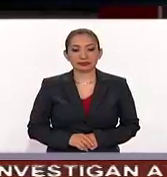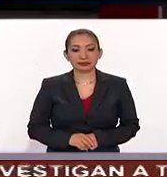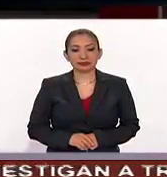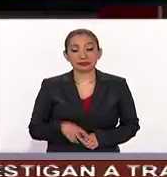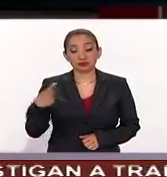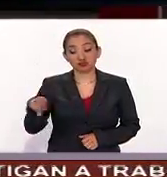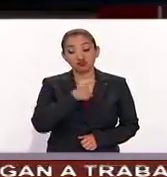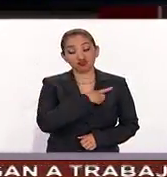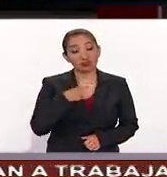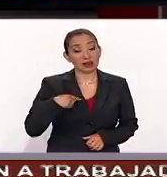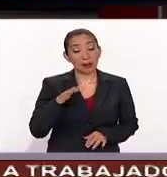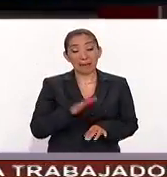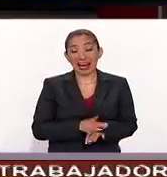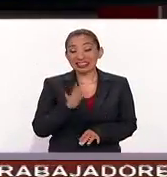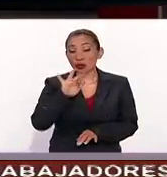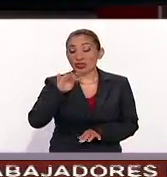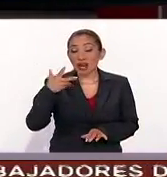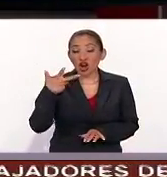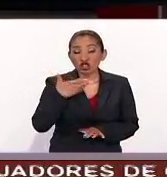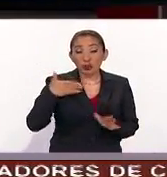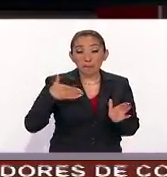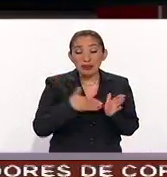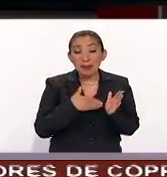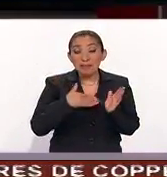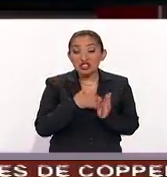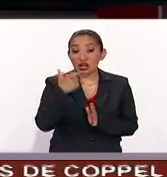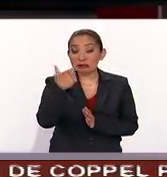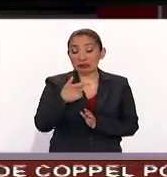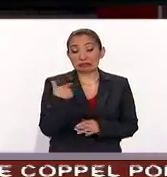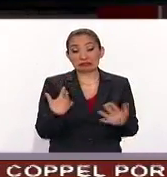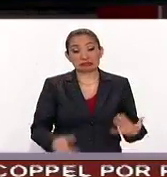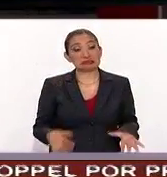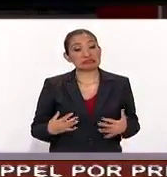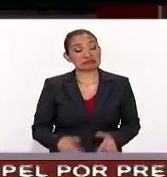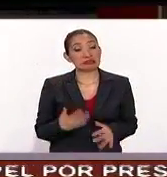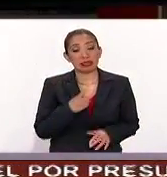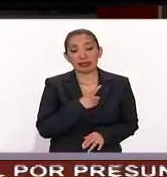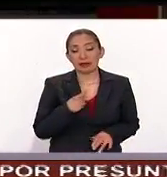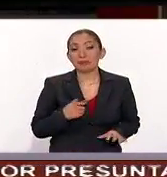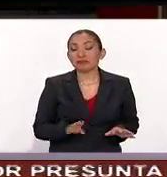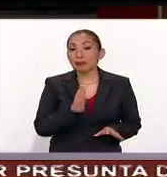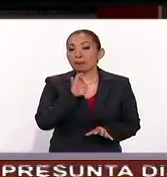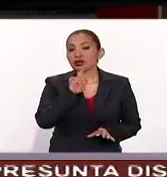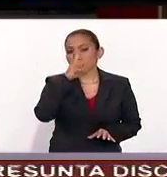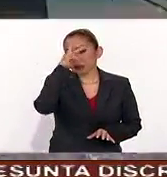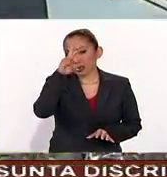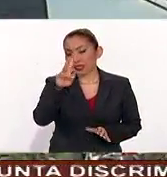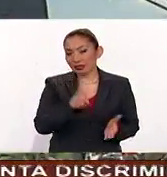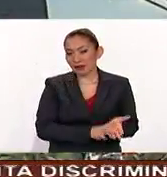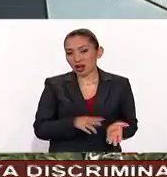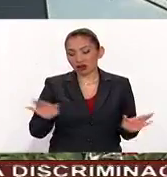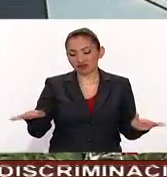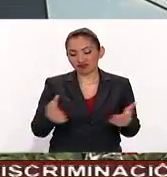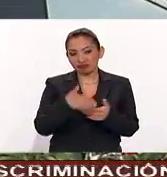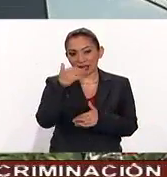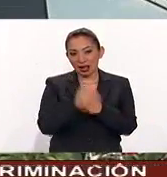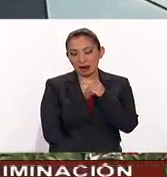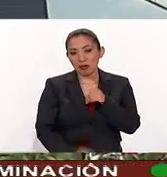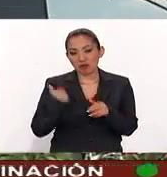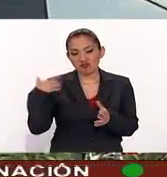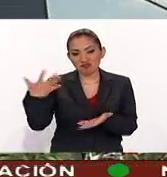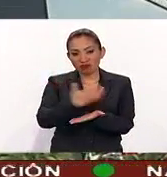Su deuda asciende a más de 58 mil millones de pesos, imagina usted. La Bolsa Mexicana de Valores cerró con un